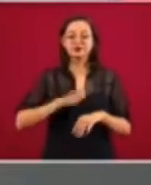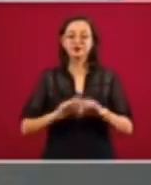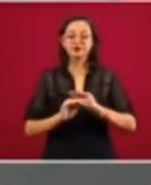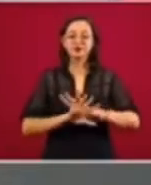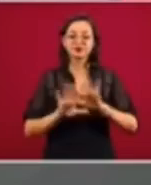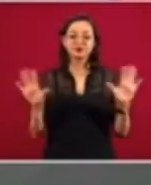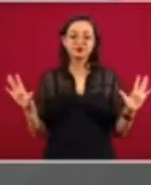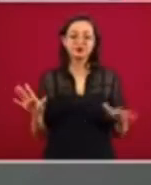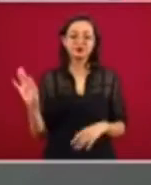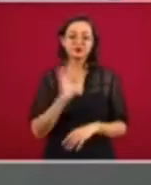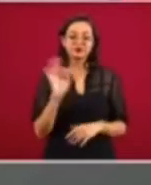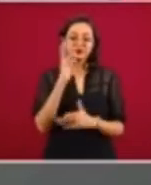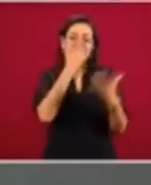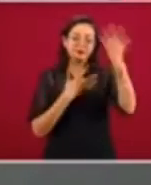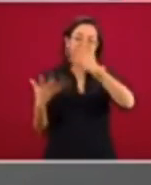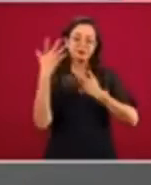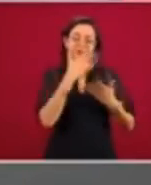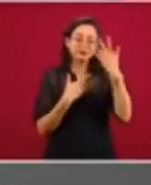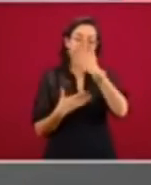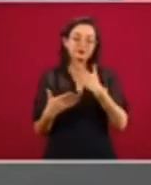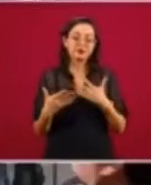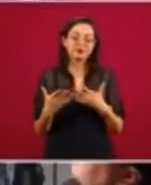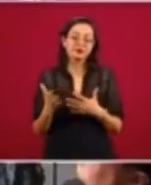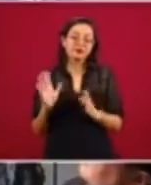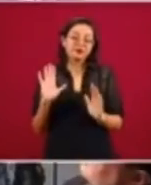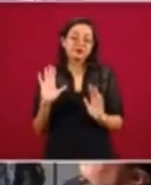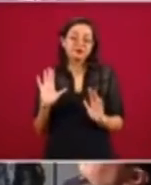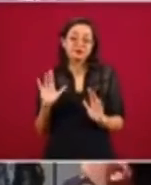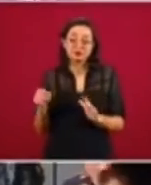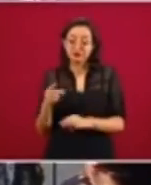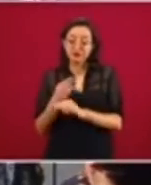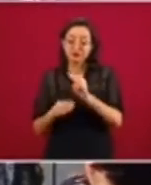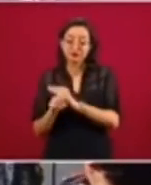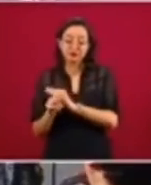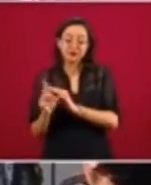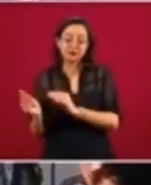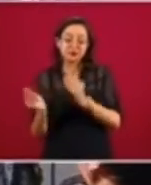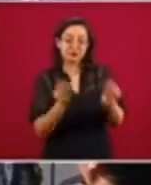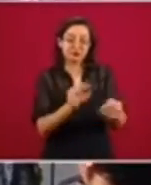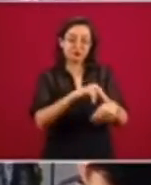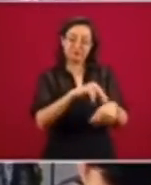Porque a lo mejor ellos confundieron y pensaron de que era el equipo médico.